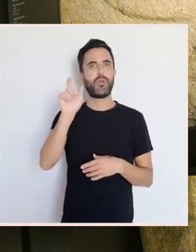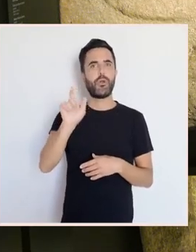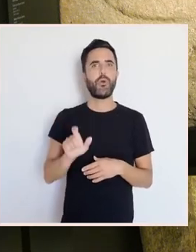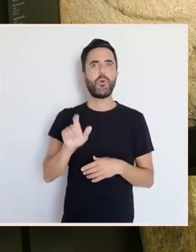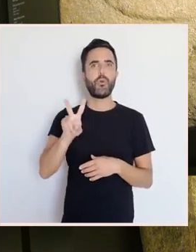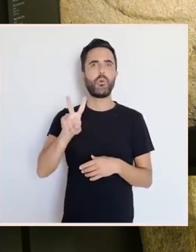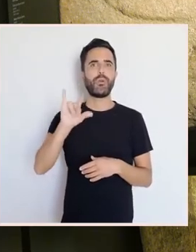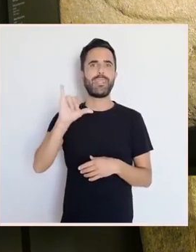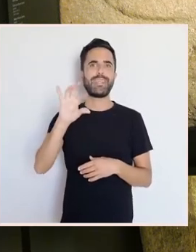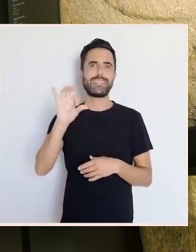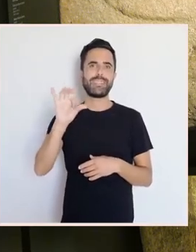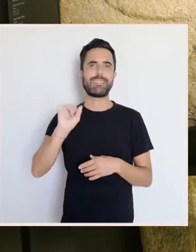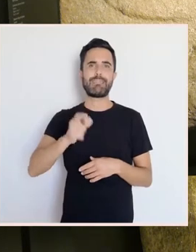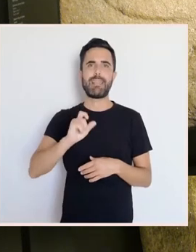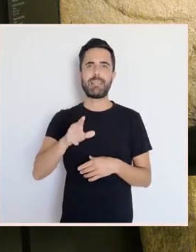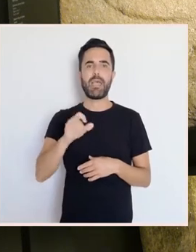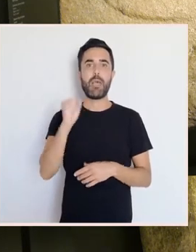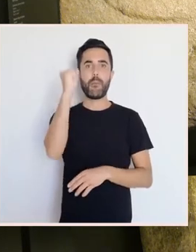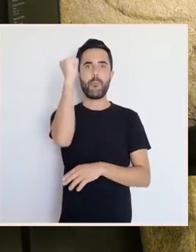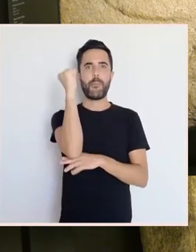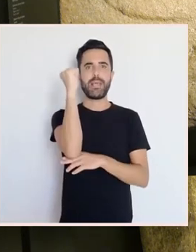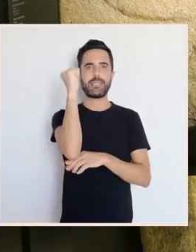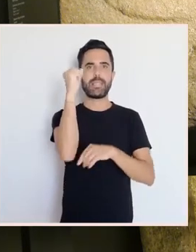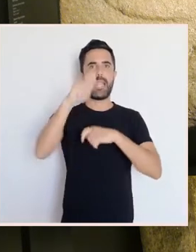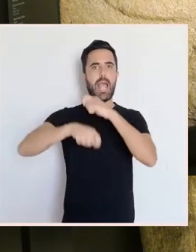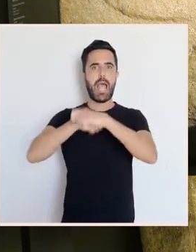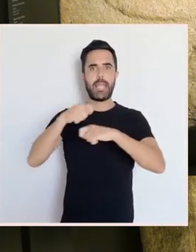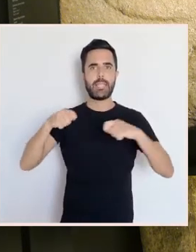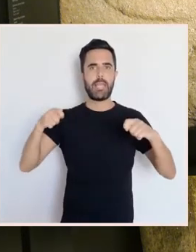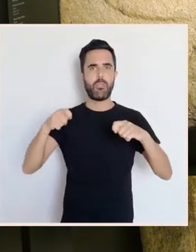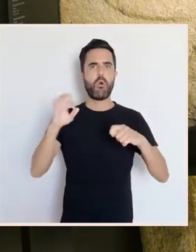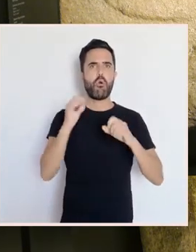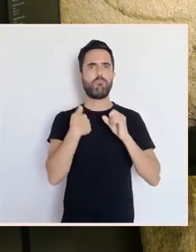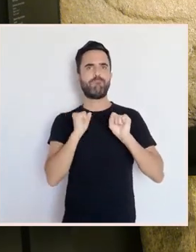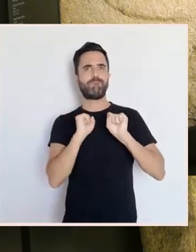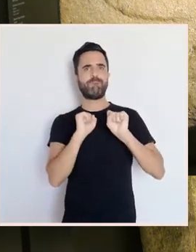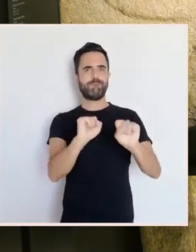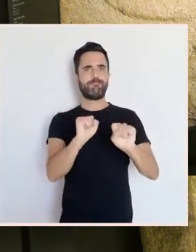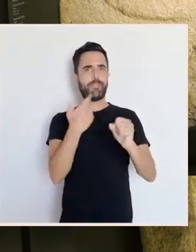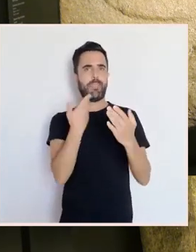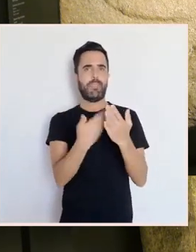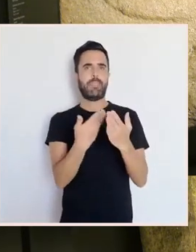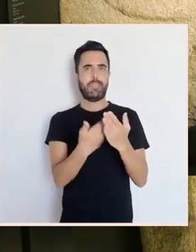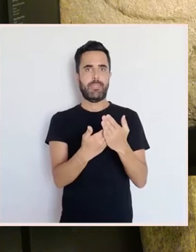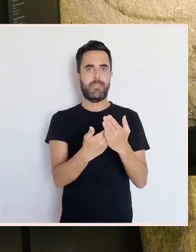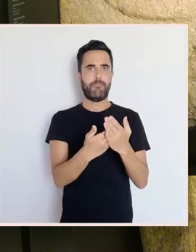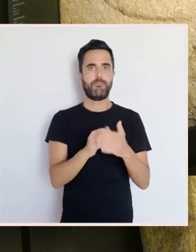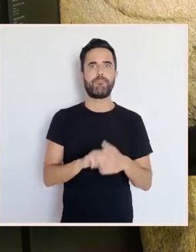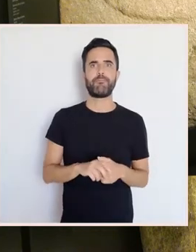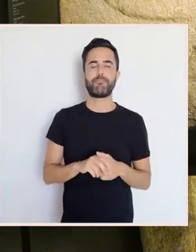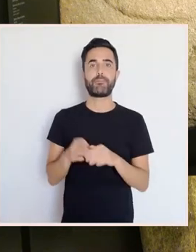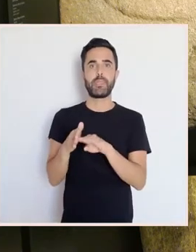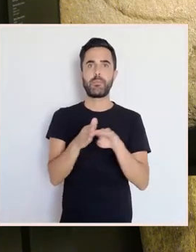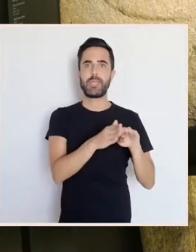mástil ou mostrando algún tipo de resistencia. Por outra banda, a águia ou